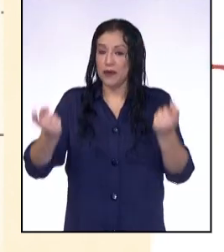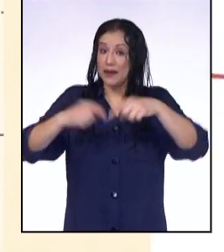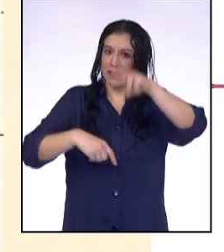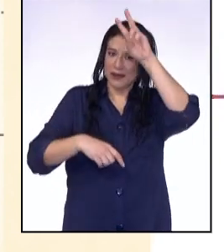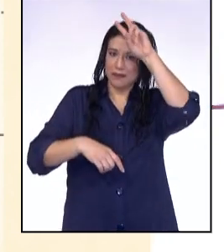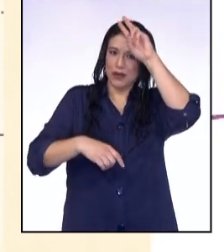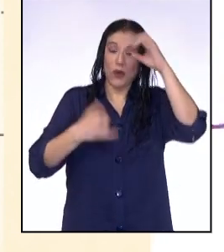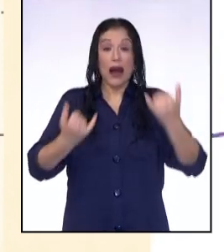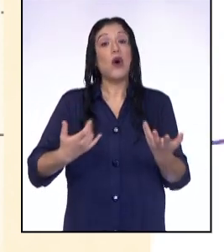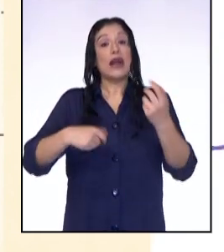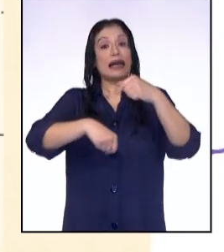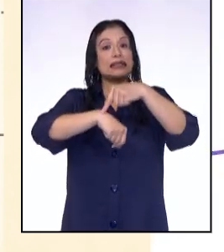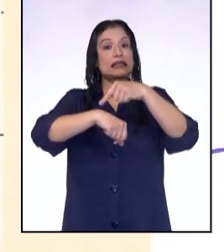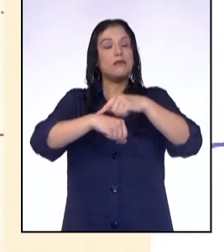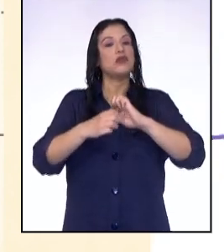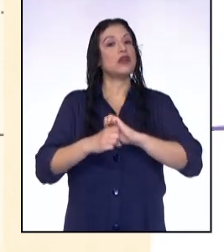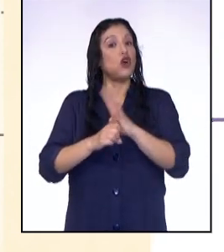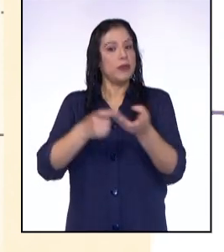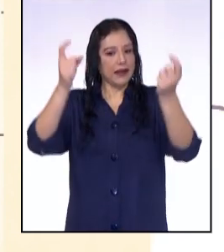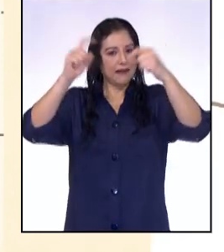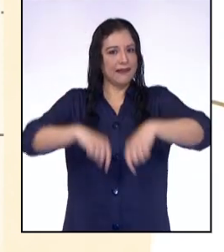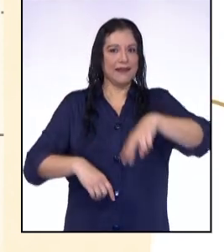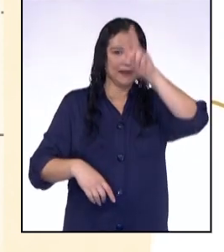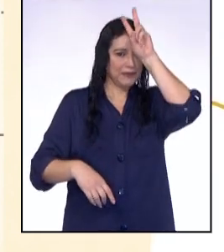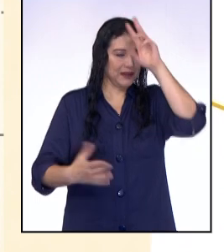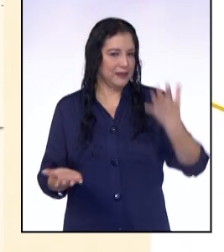frente al COVID-19 en nuestro país.